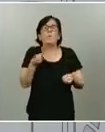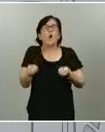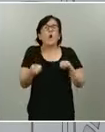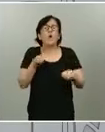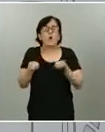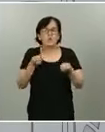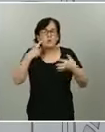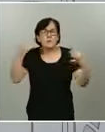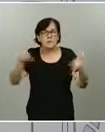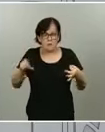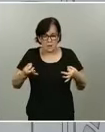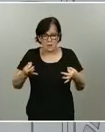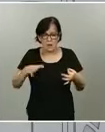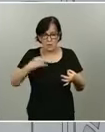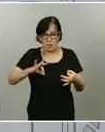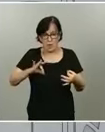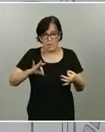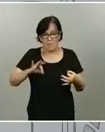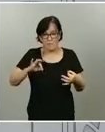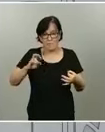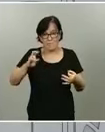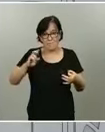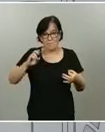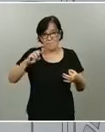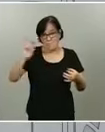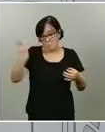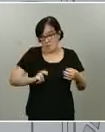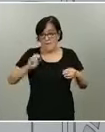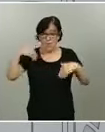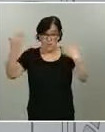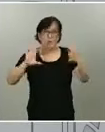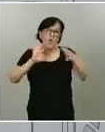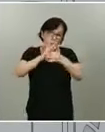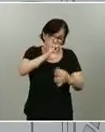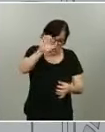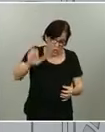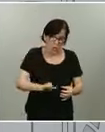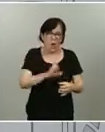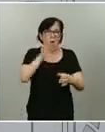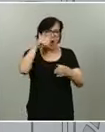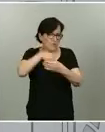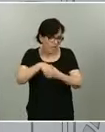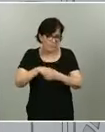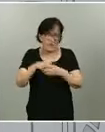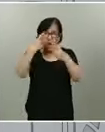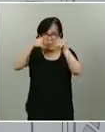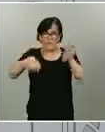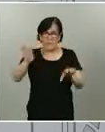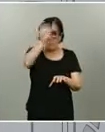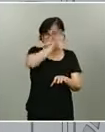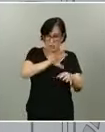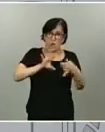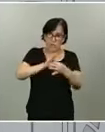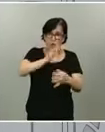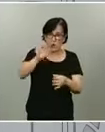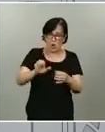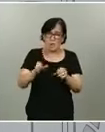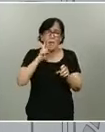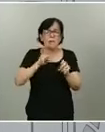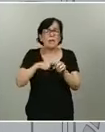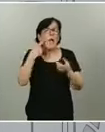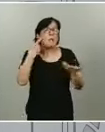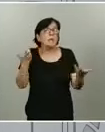puedan venir del exterior, tanto de la Unión Europea como dentro de la Unión Europea, entre los diferentes países, y veremos a ver en qué quedamos.